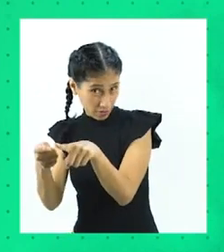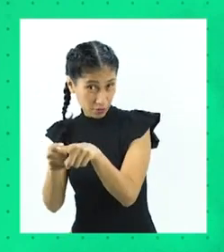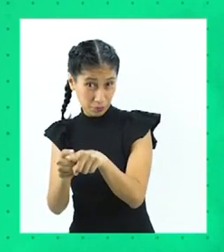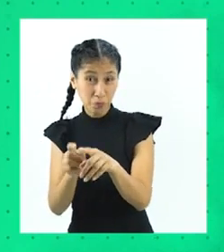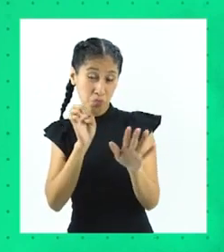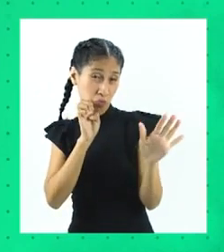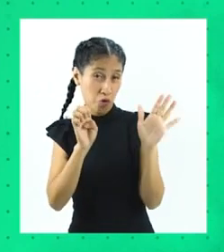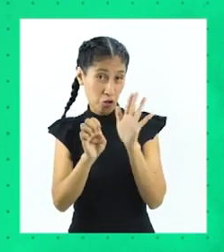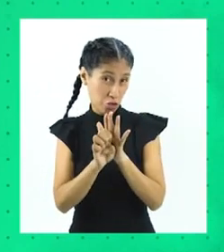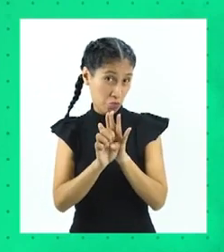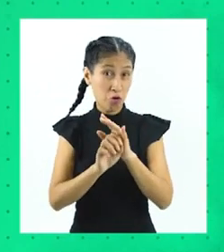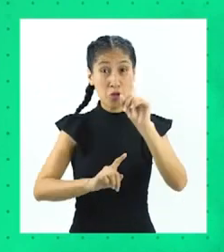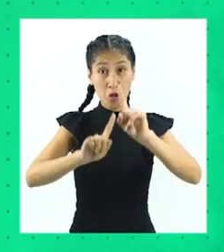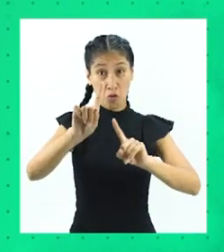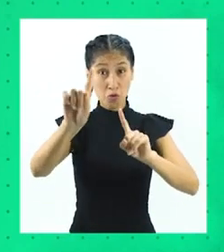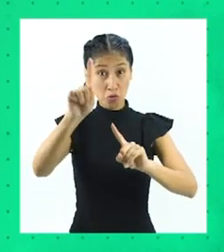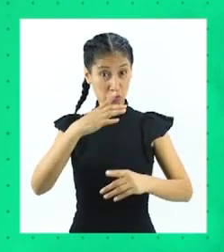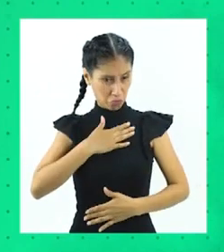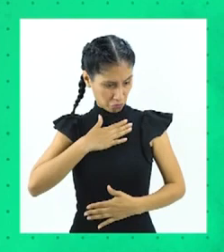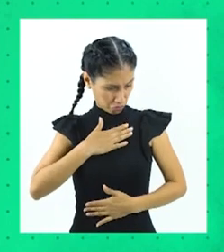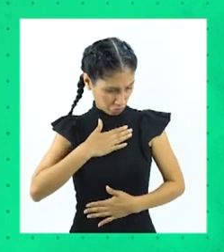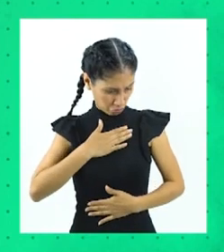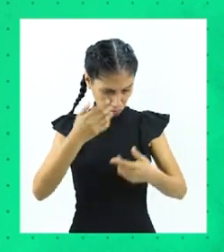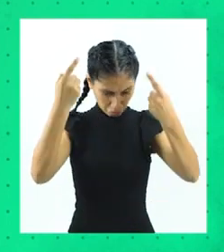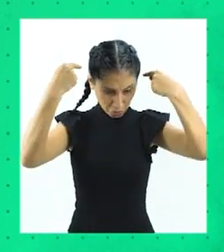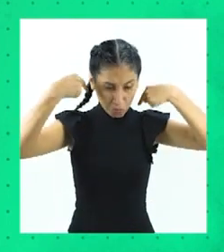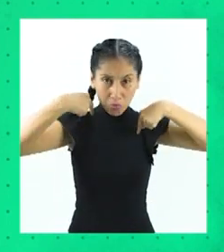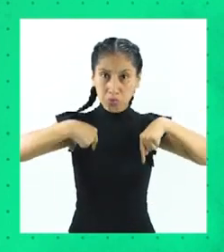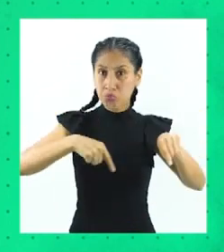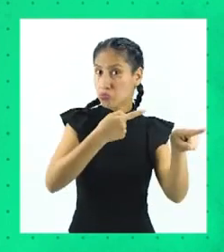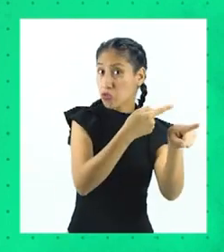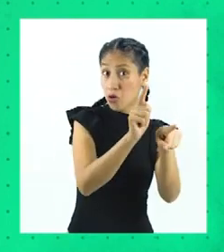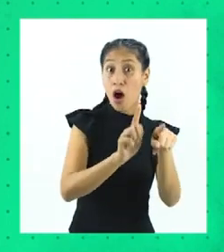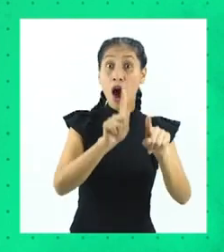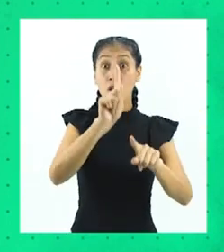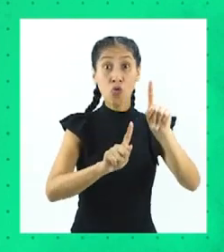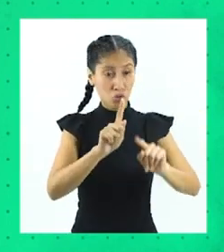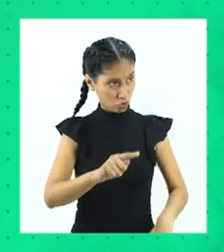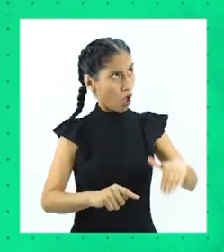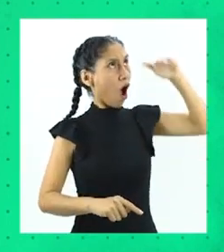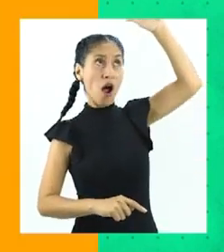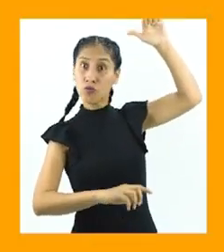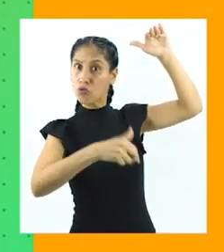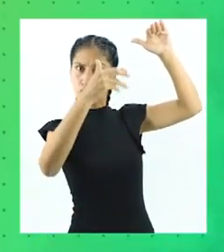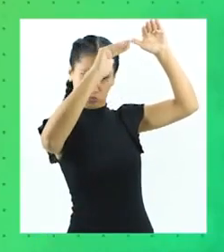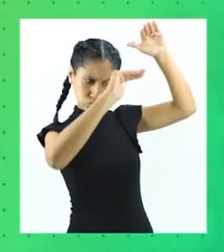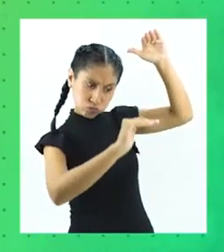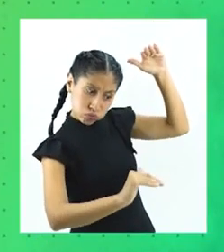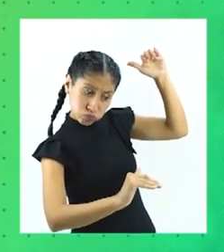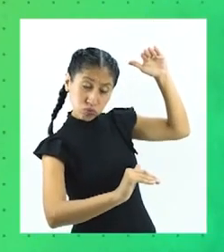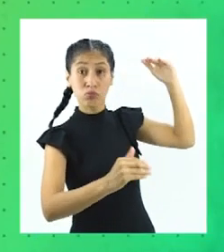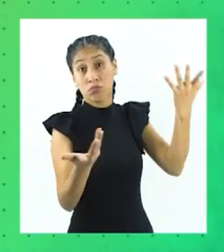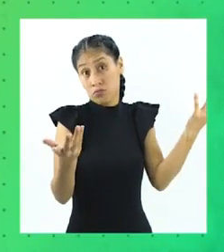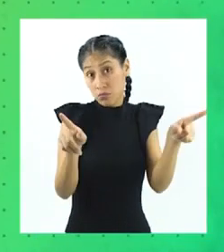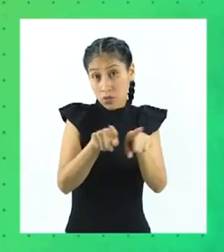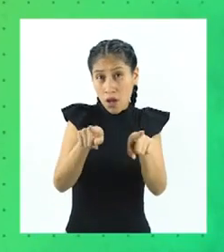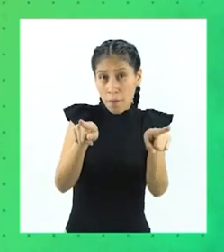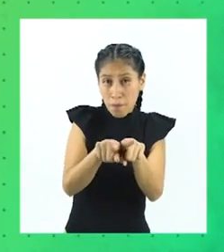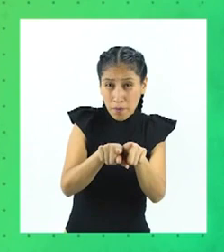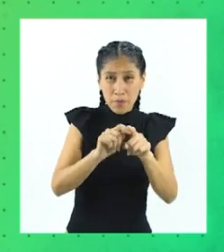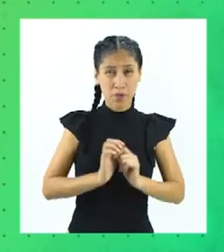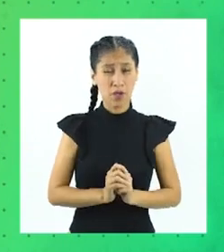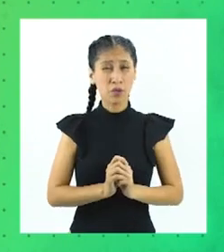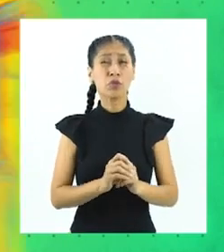Los presentan características generales, pero también difieren por ser particulares y específicos. Todo ser vivo